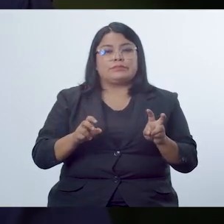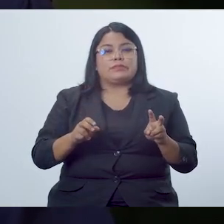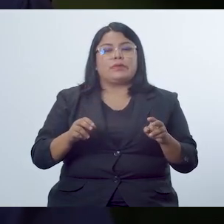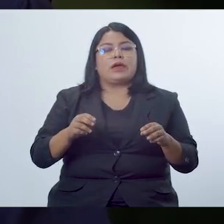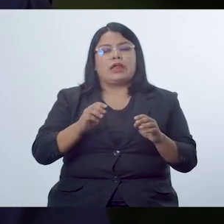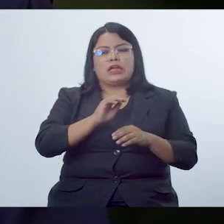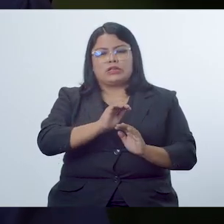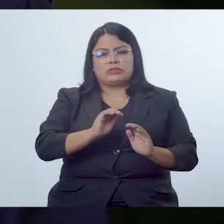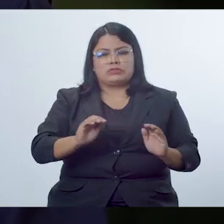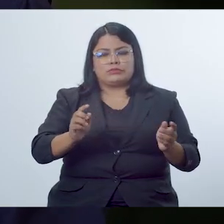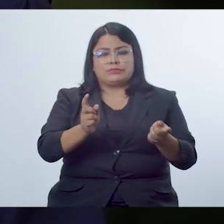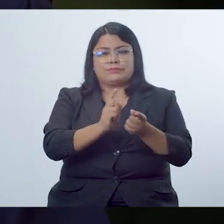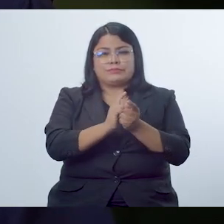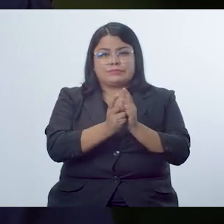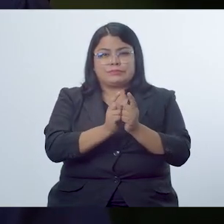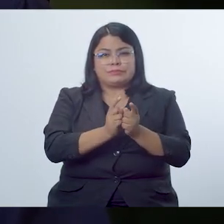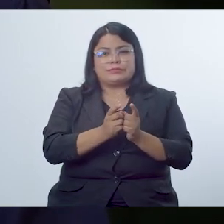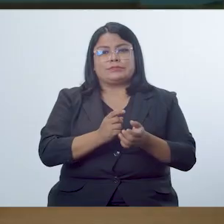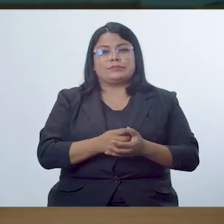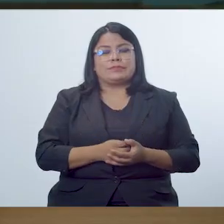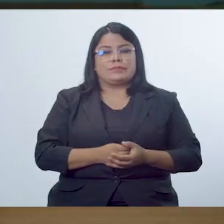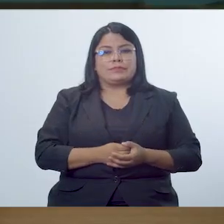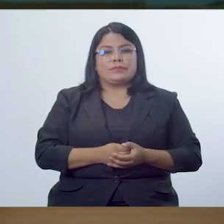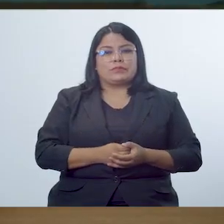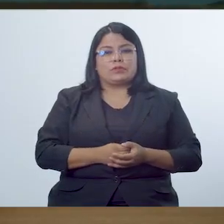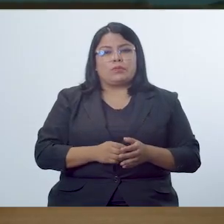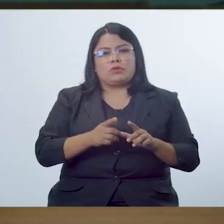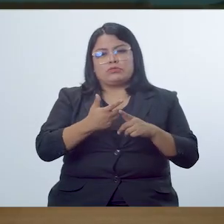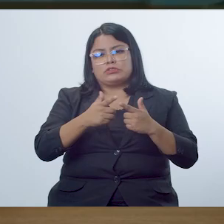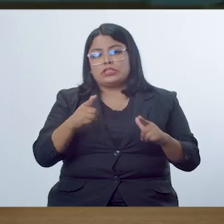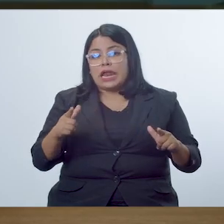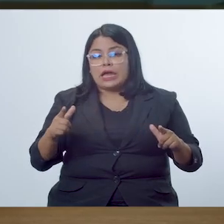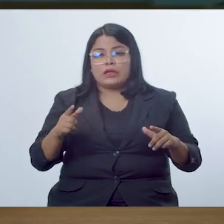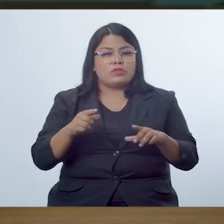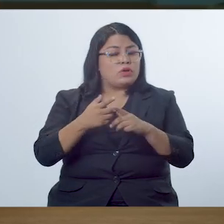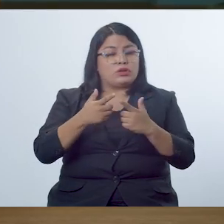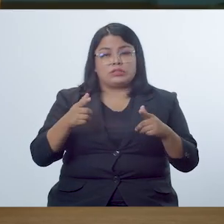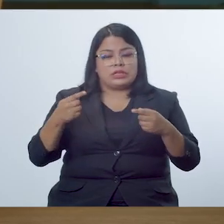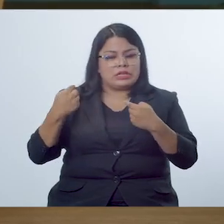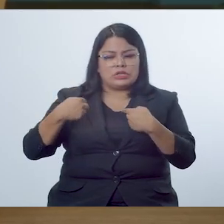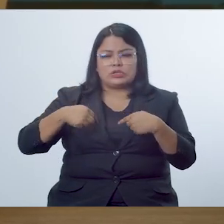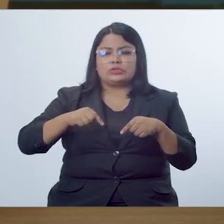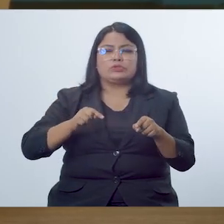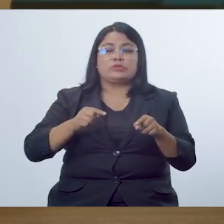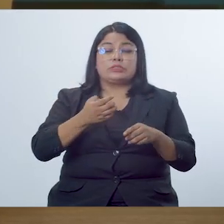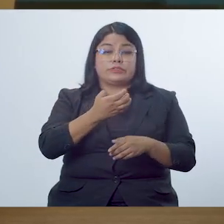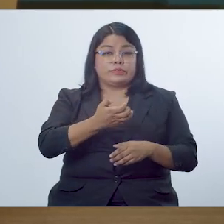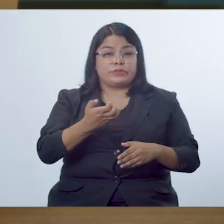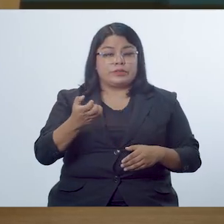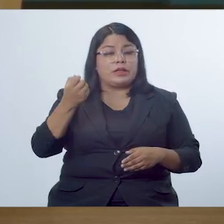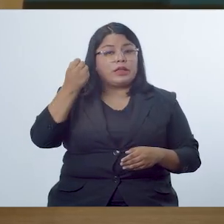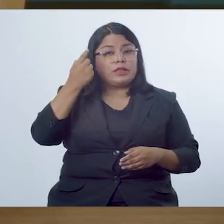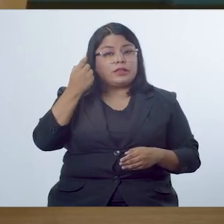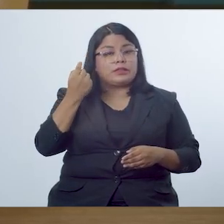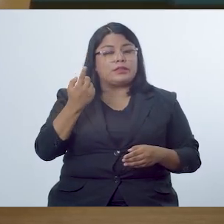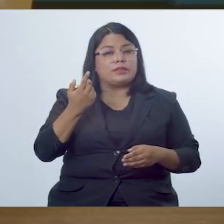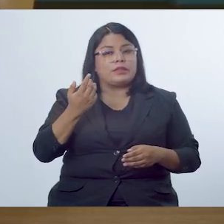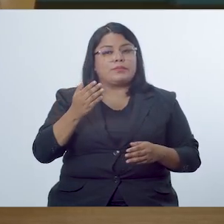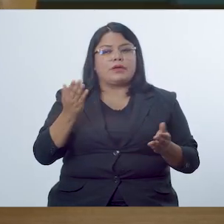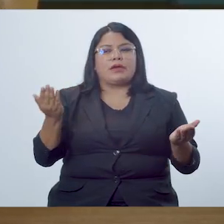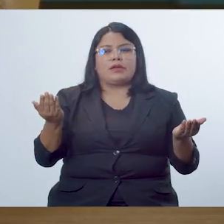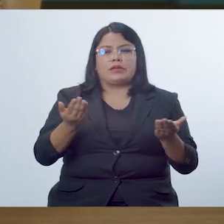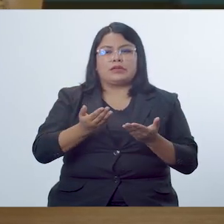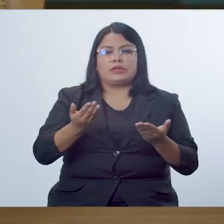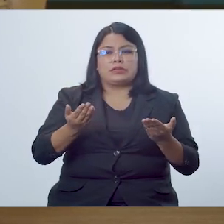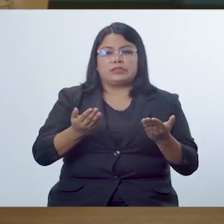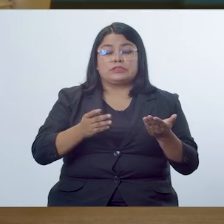texto para que el niño interactúe tanto con texto literario, no literario, discontinuo y que son elementos o